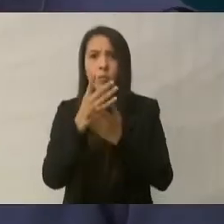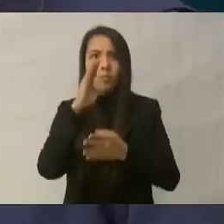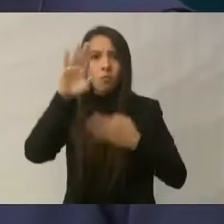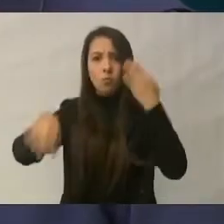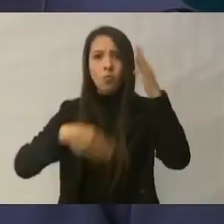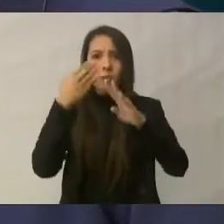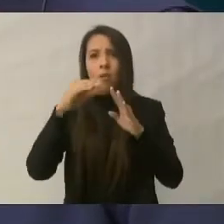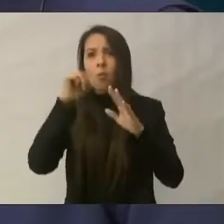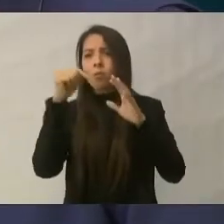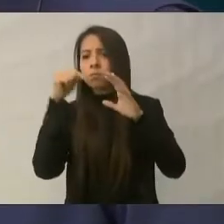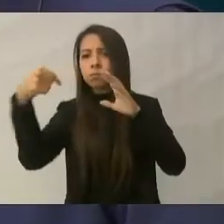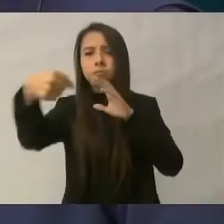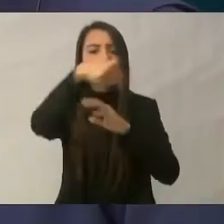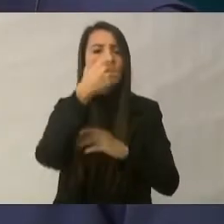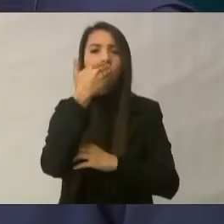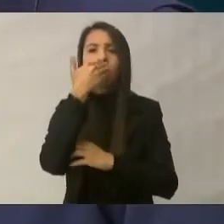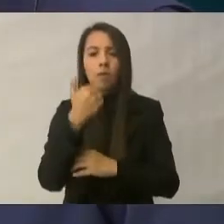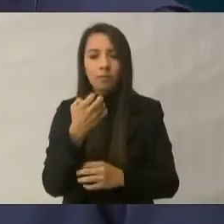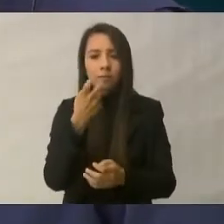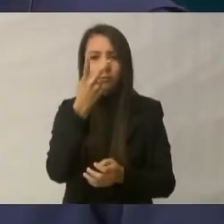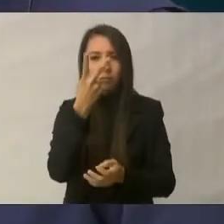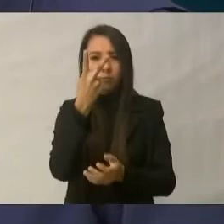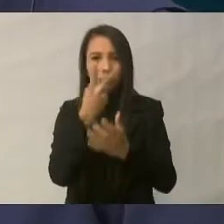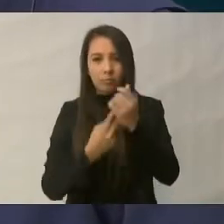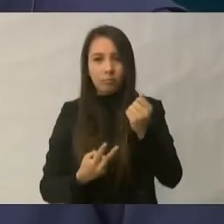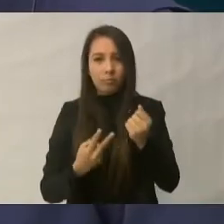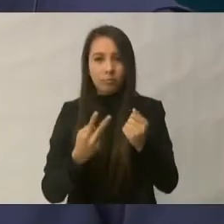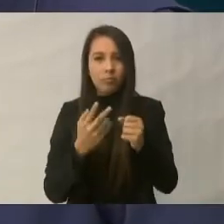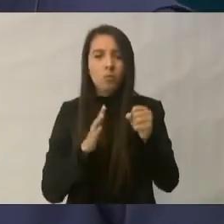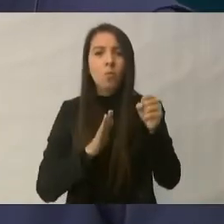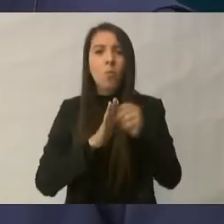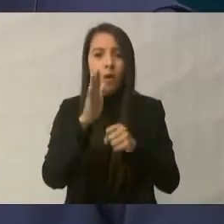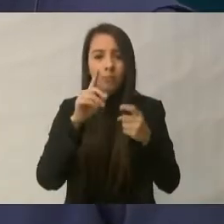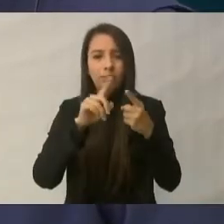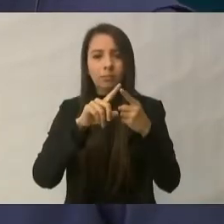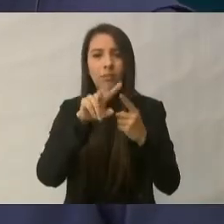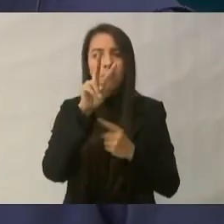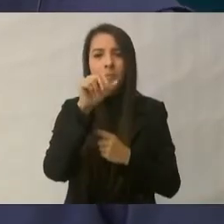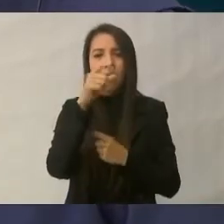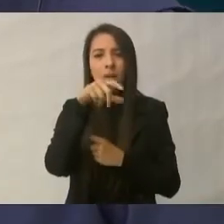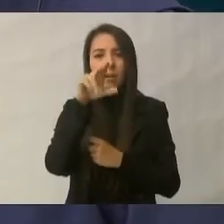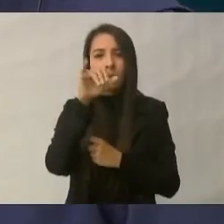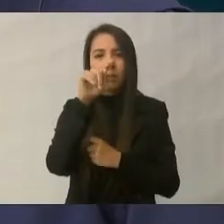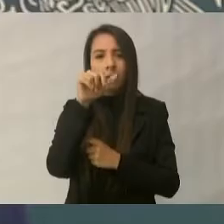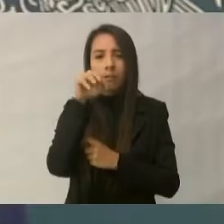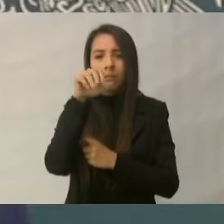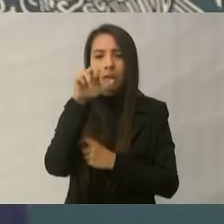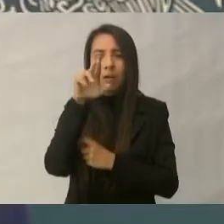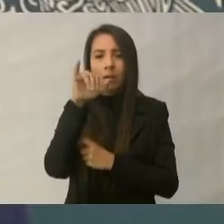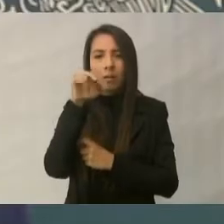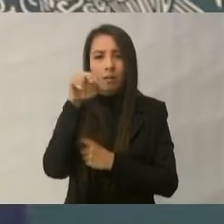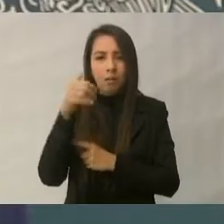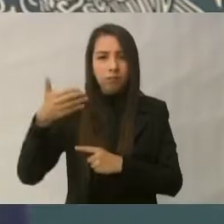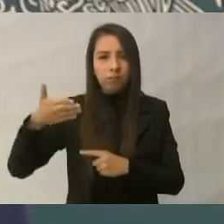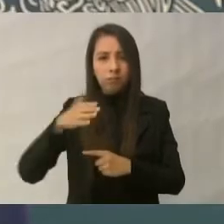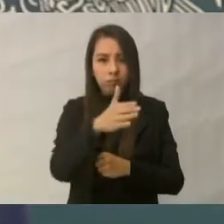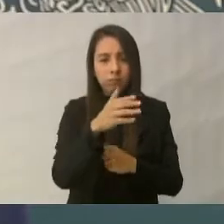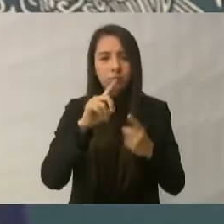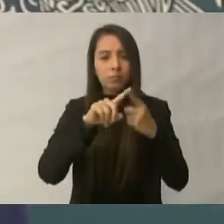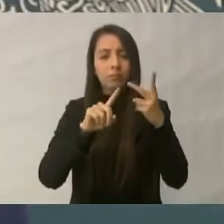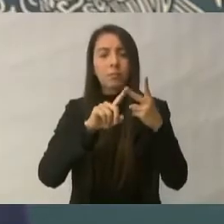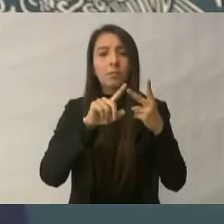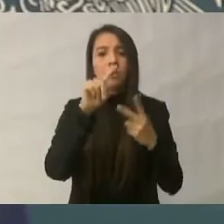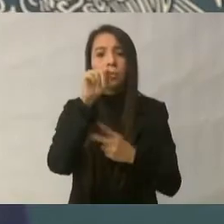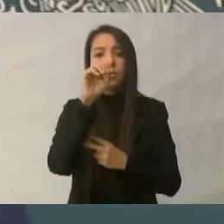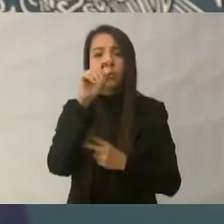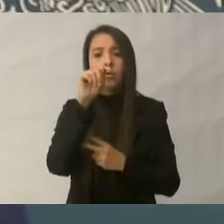esta región del país existen estas dos especies. Estoy hablando de la vaquita marina y de la totuaba. Una de